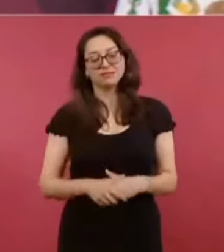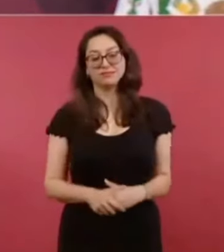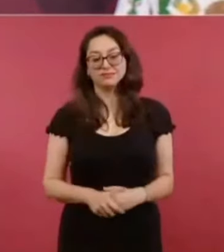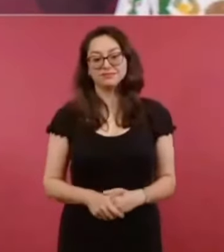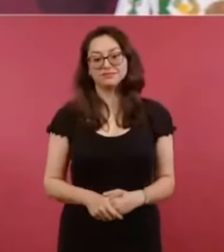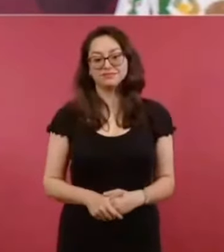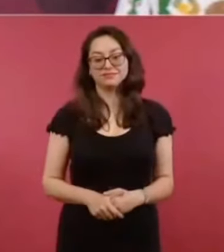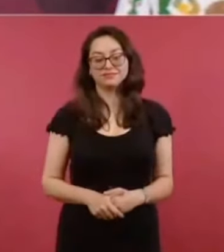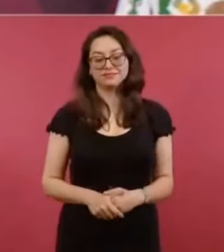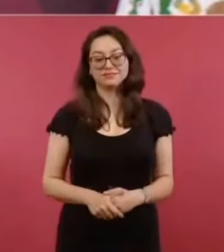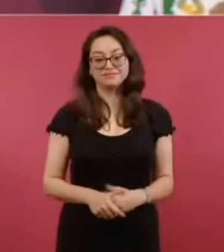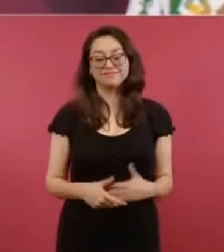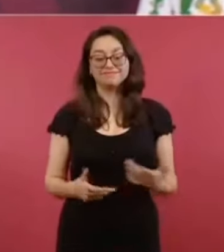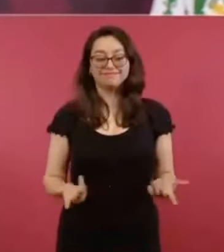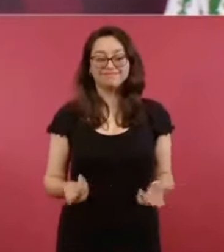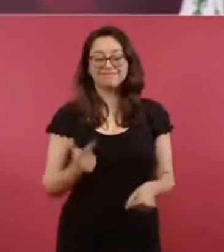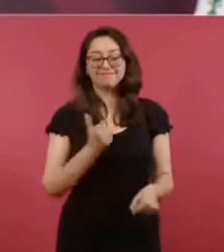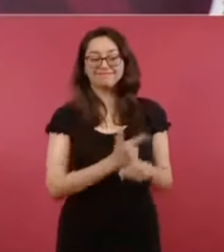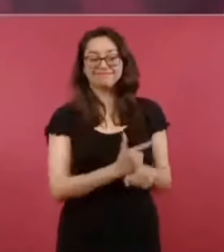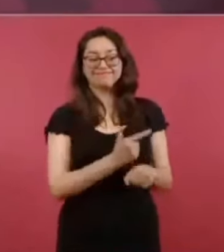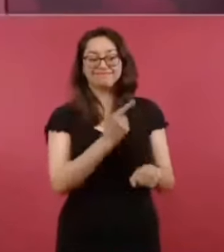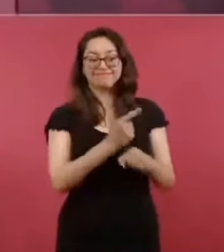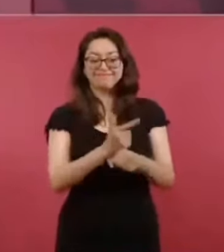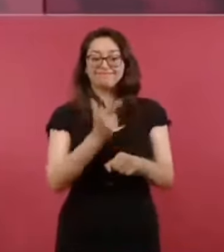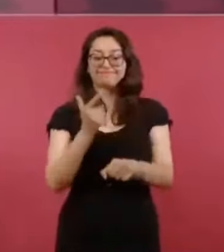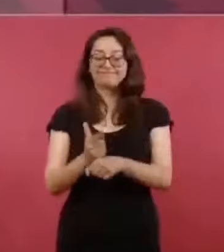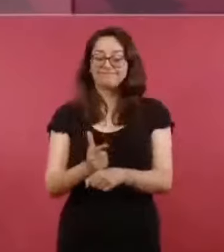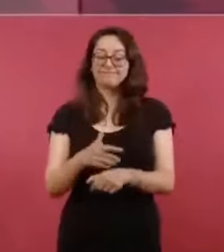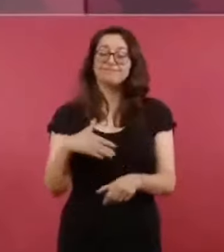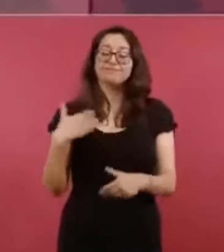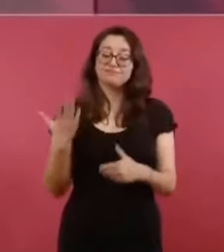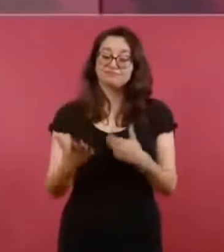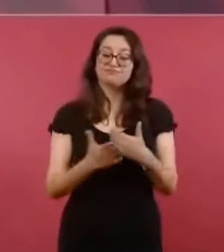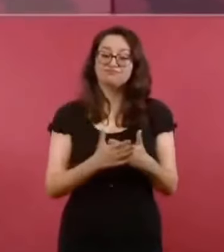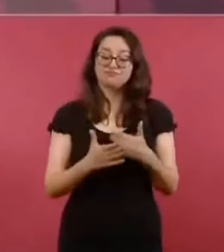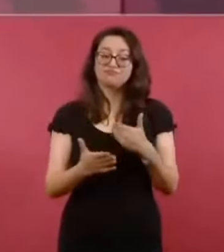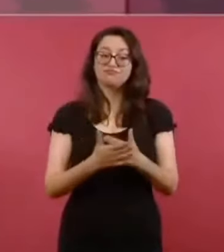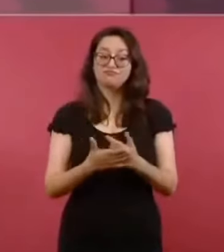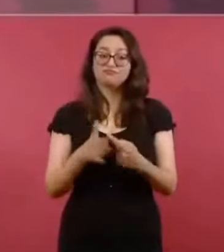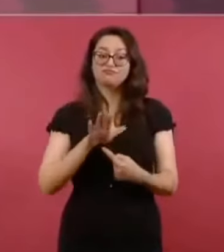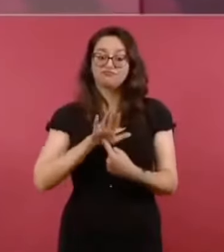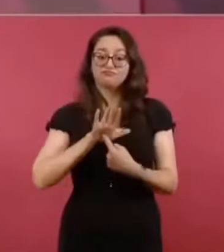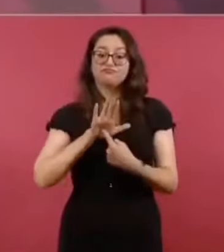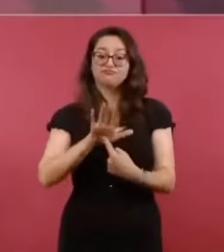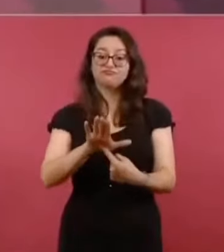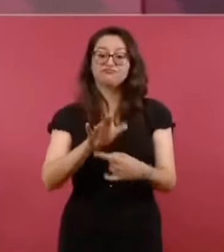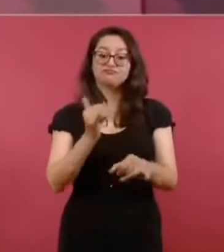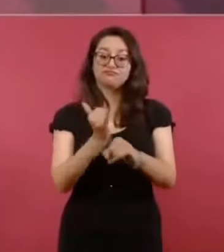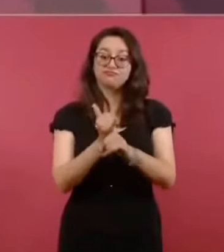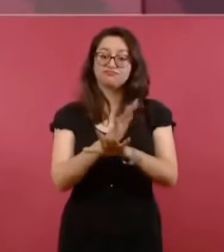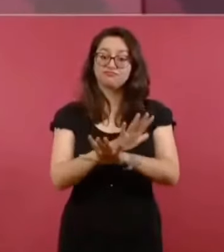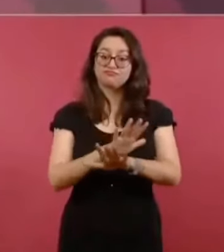Entonces, vamos a informar más sobre esto.